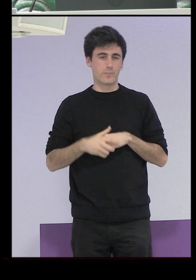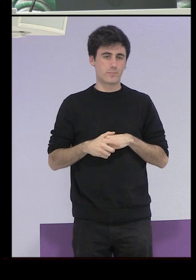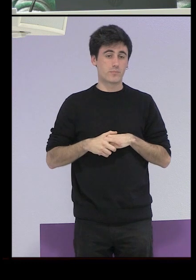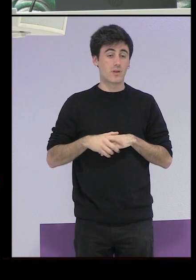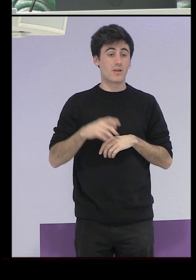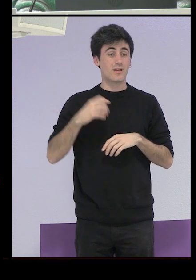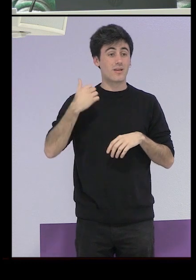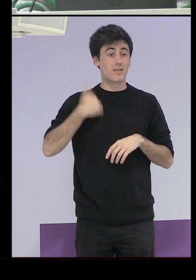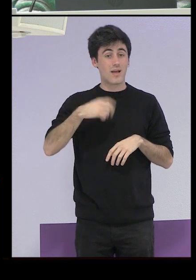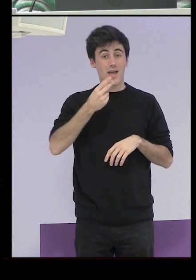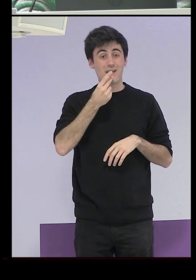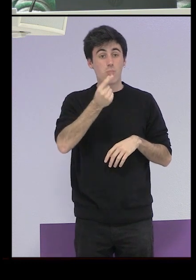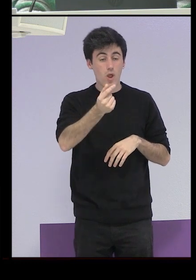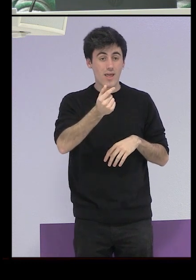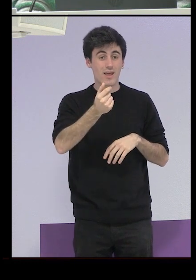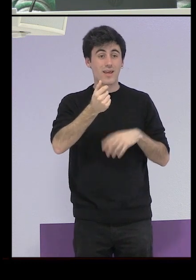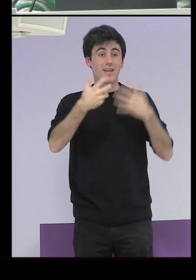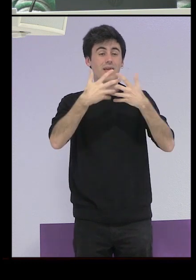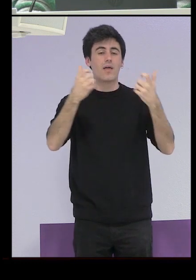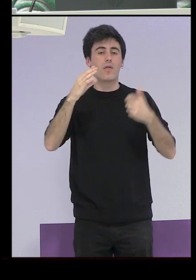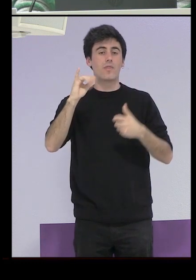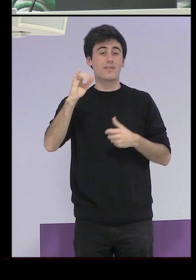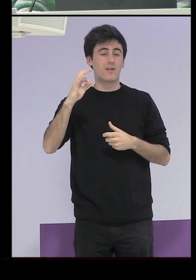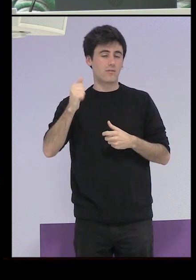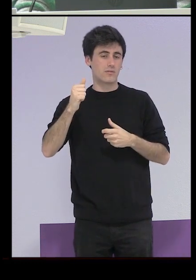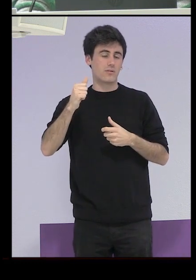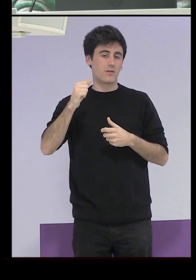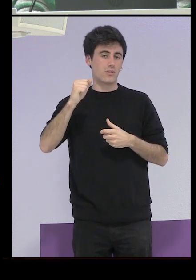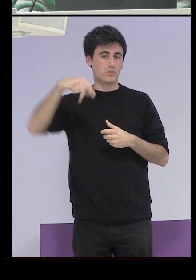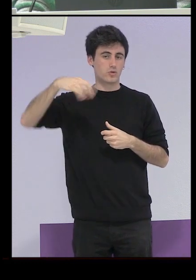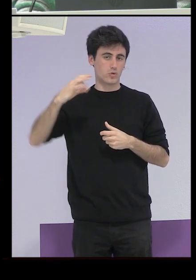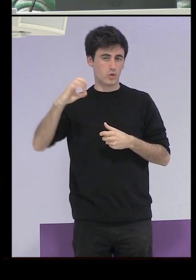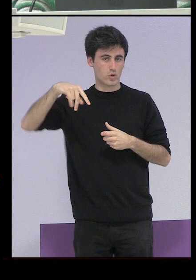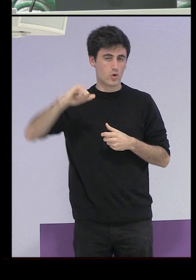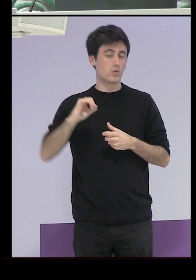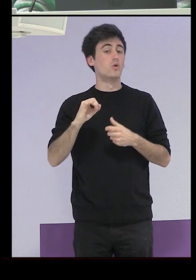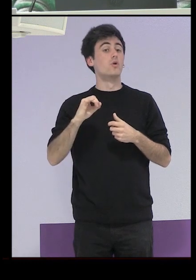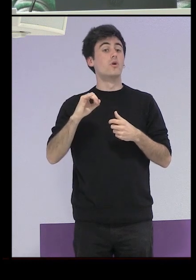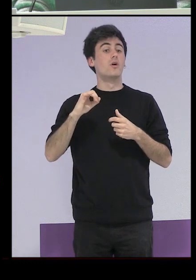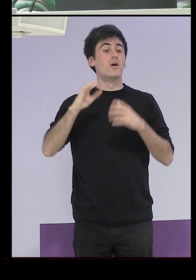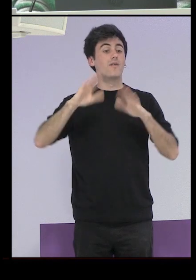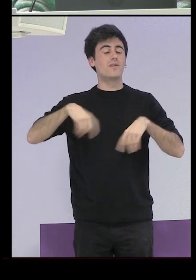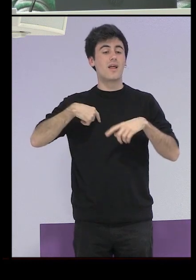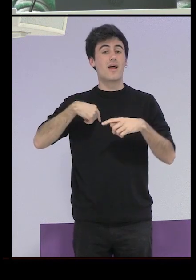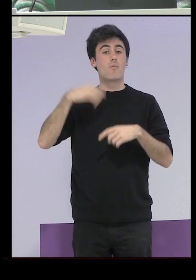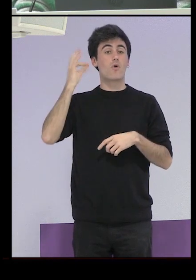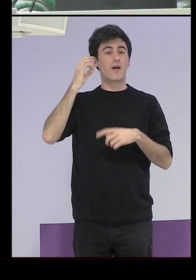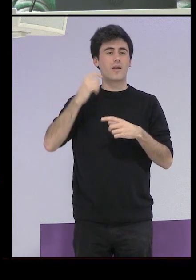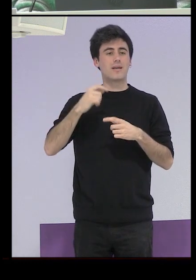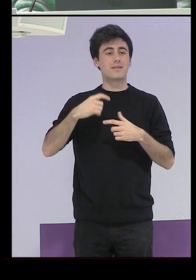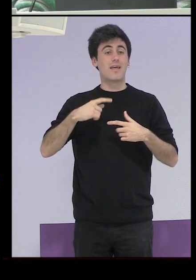spoiler con esta gran cita de Antonio Vallejo Nájera. Las mujeres sanas carecen de deseo sexual. Y traigo aquí a